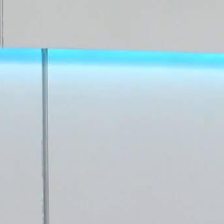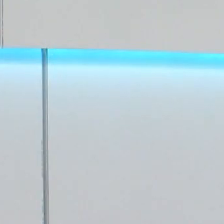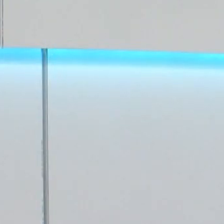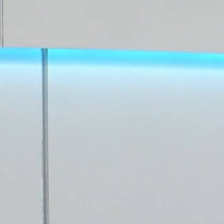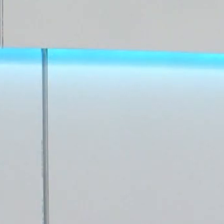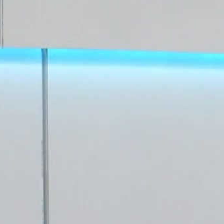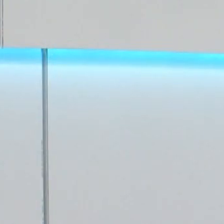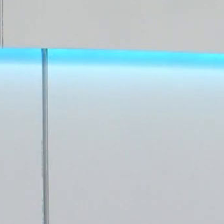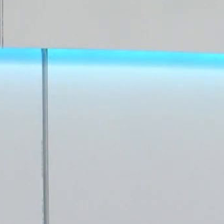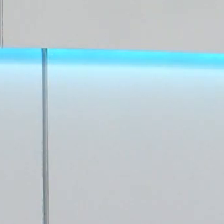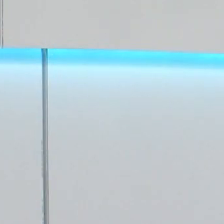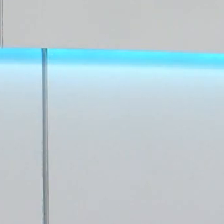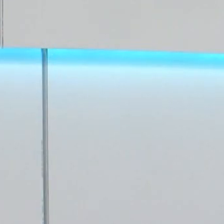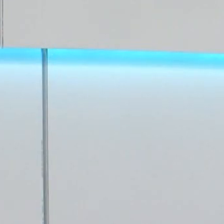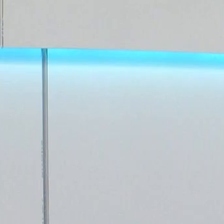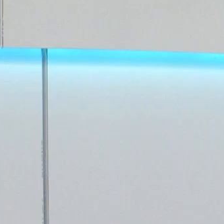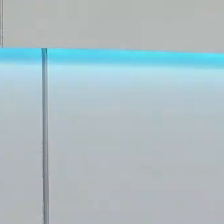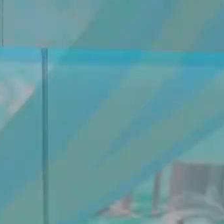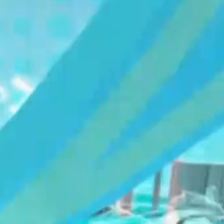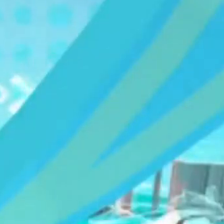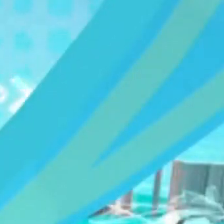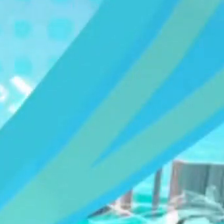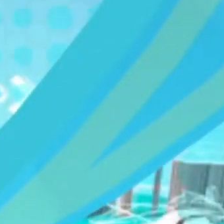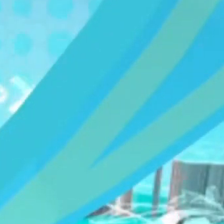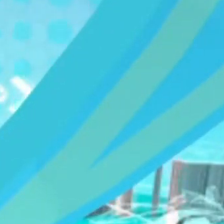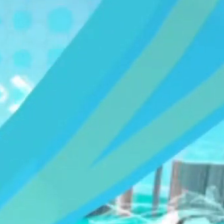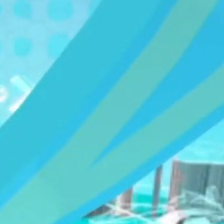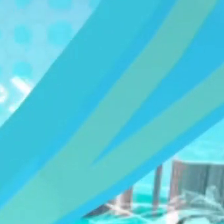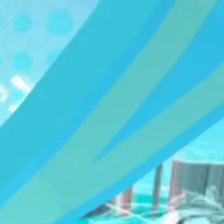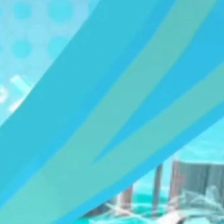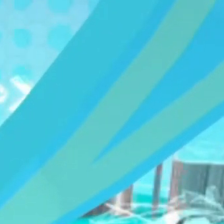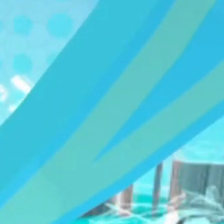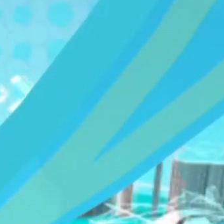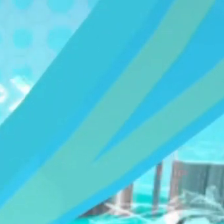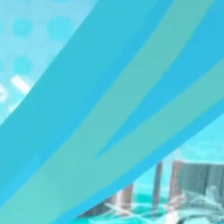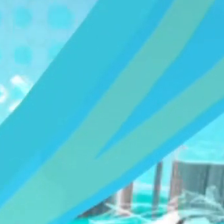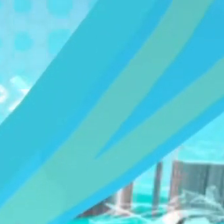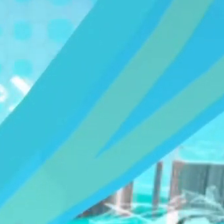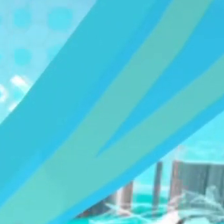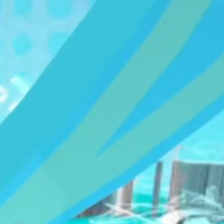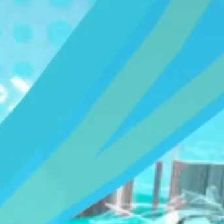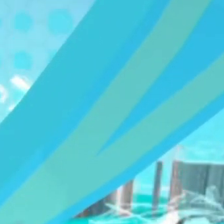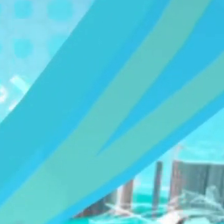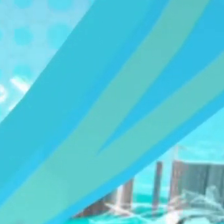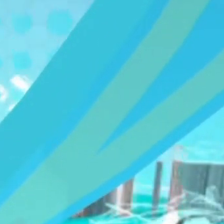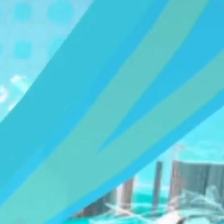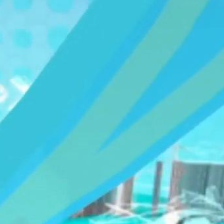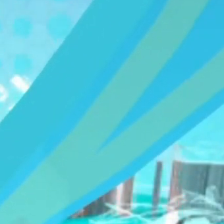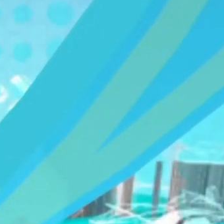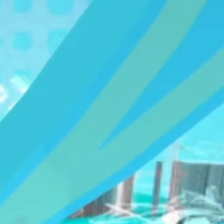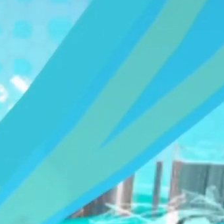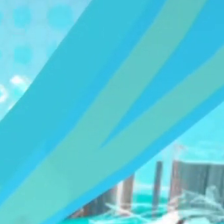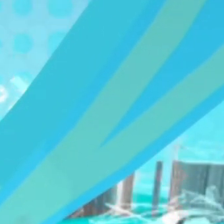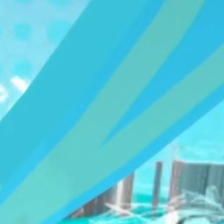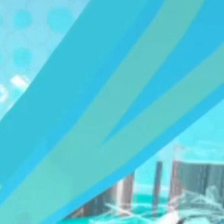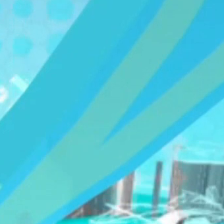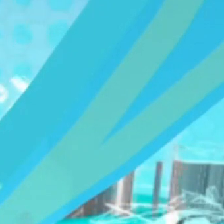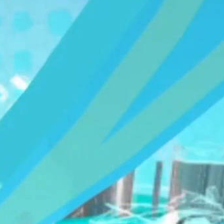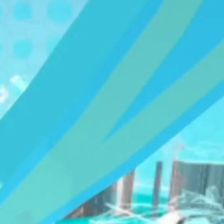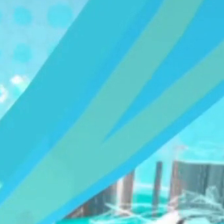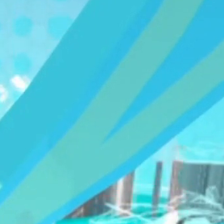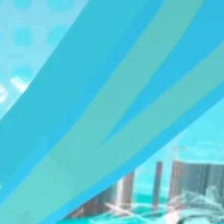Vamos ahora a ver la cotización de la divisa estadounidense. Para el día de hoy, el precio del dólar